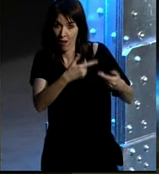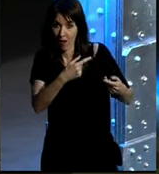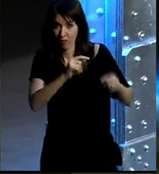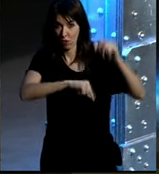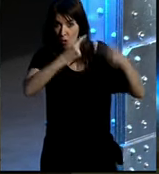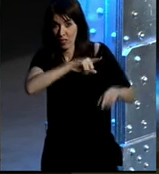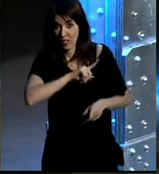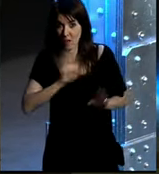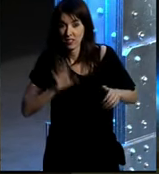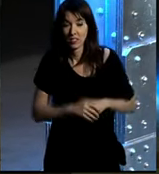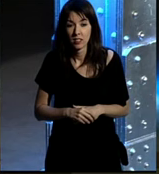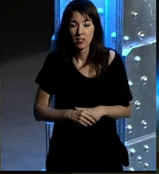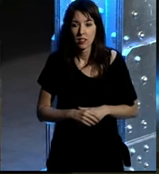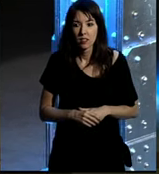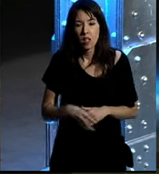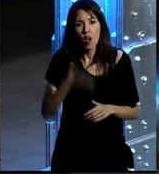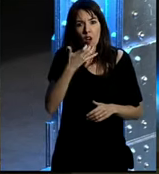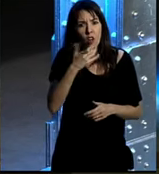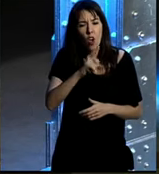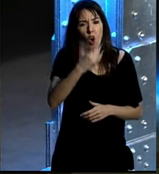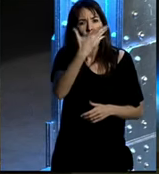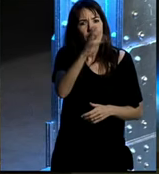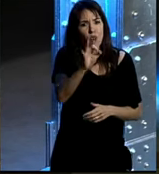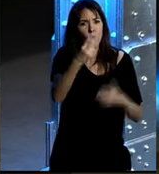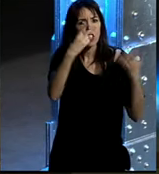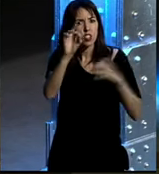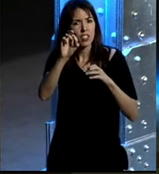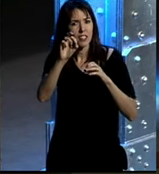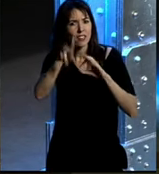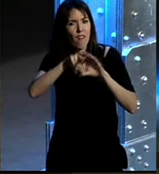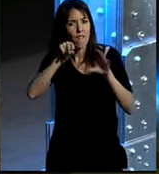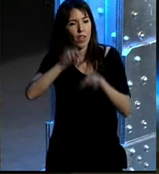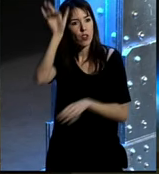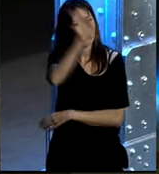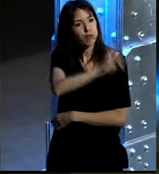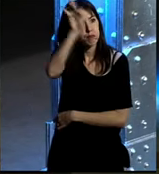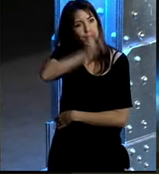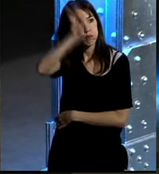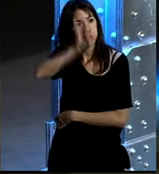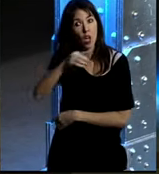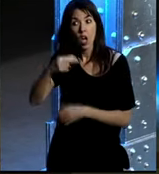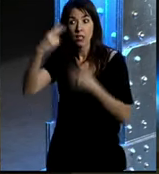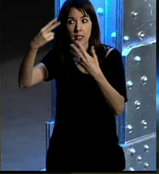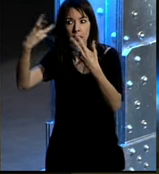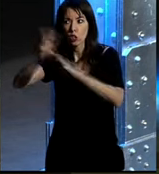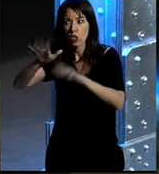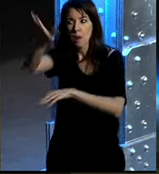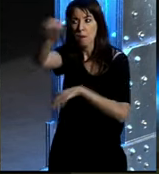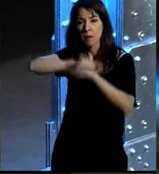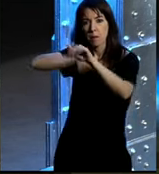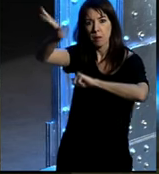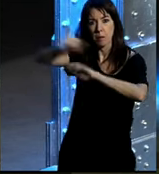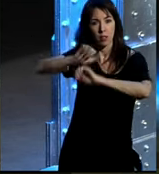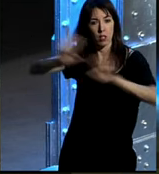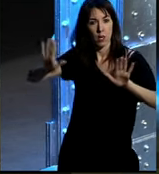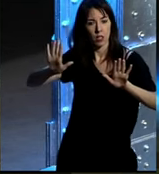¿por qué no te miras 50 o 70 vídeos de personas y me convocas a 7 o a 8 para hacerles la entrevista?